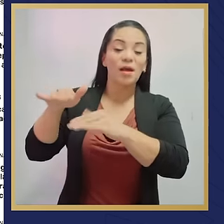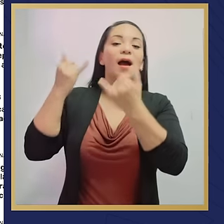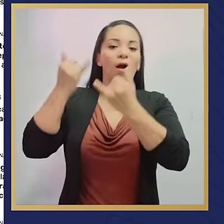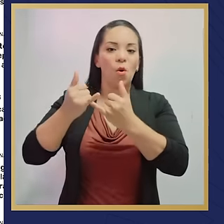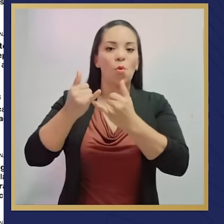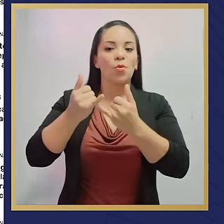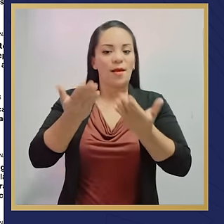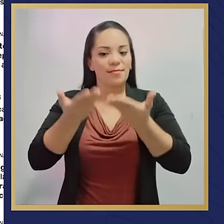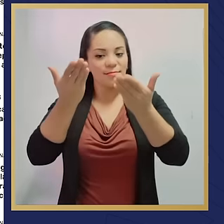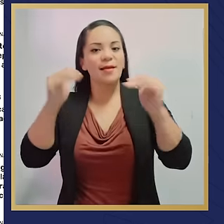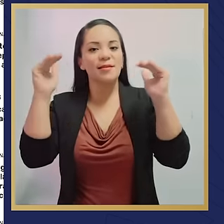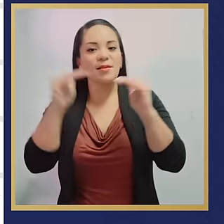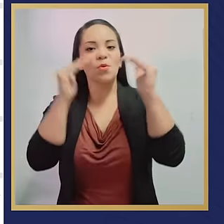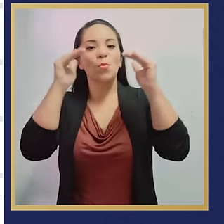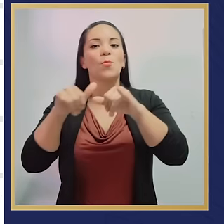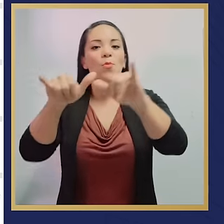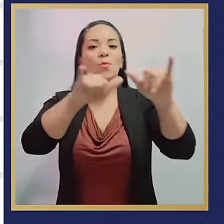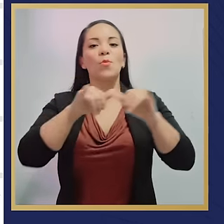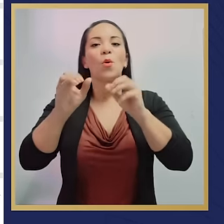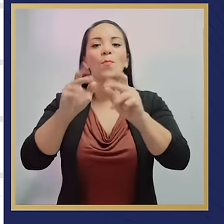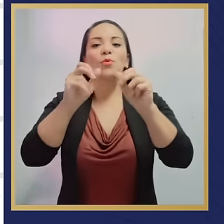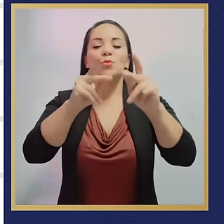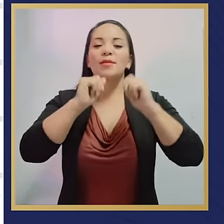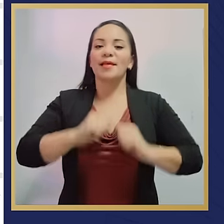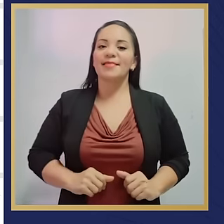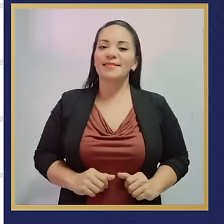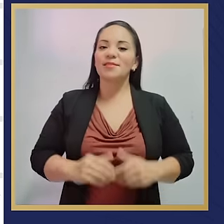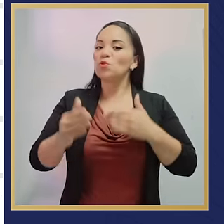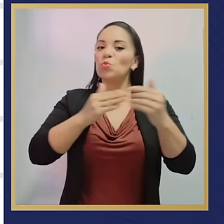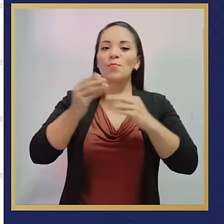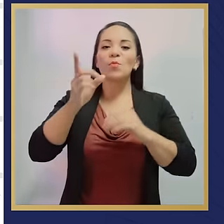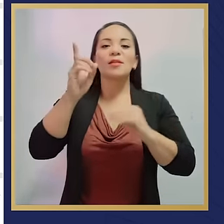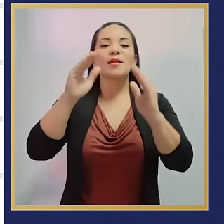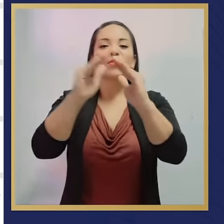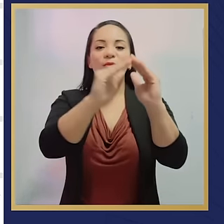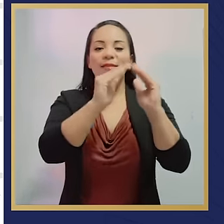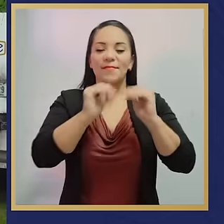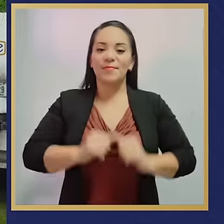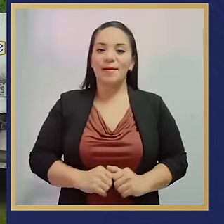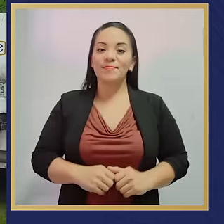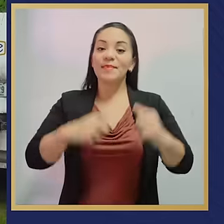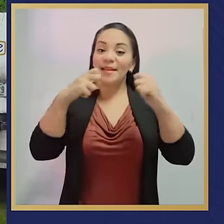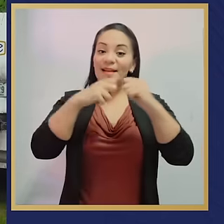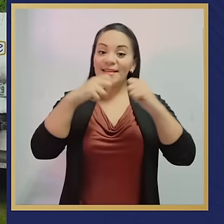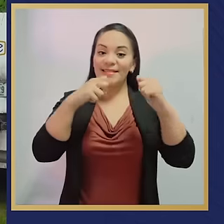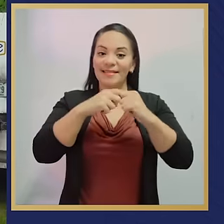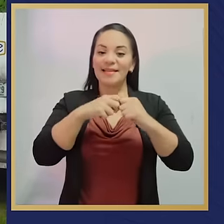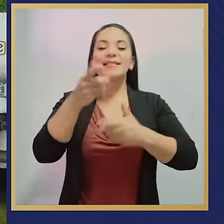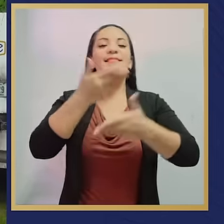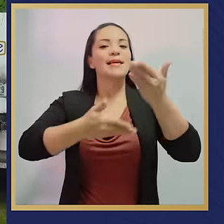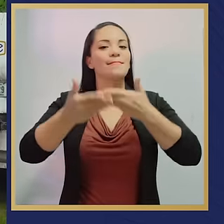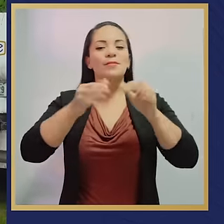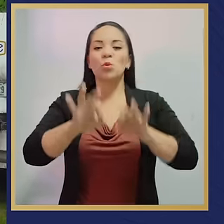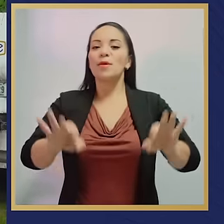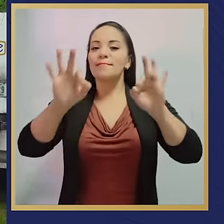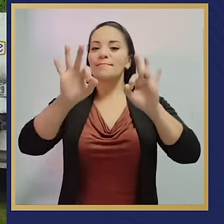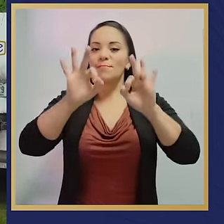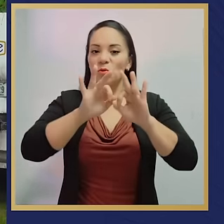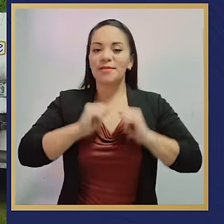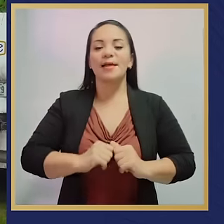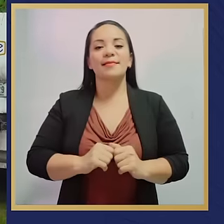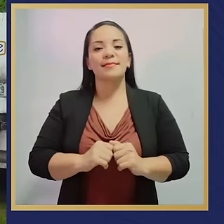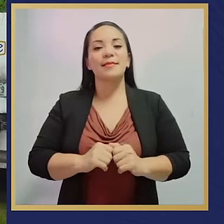muchos años tengan igualdad de oportunidades sin importar dónde vivan. La electricidad es un servicio